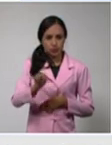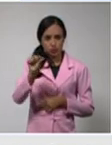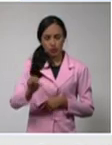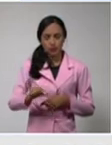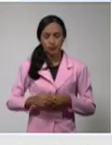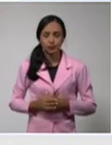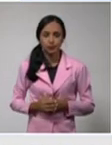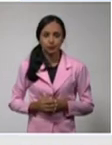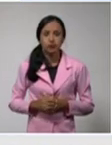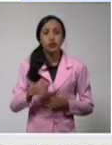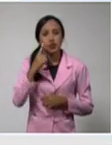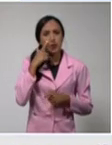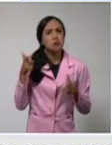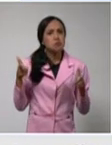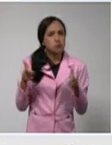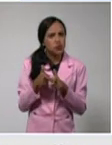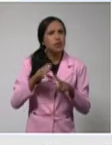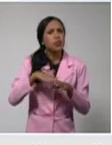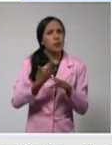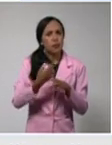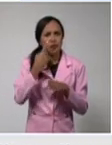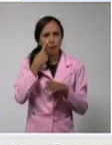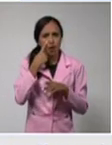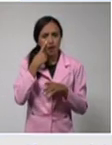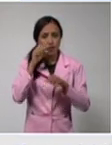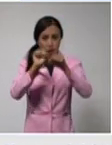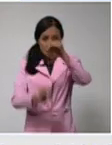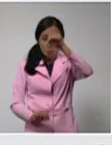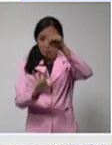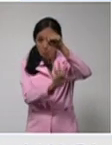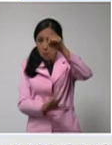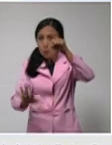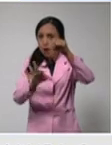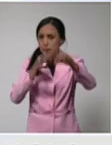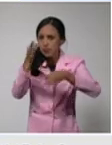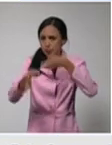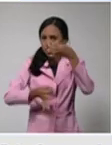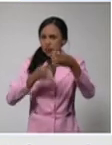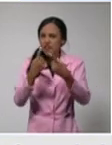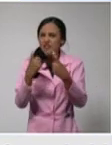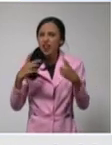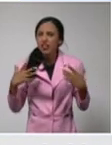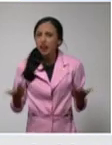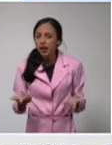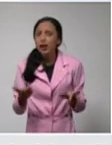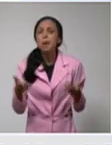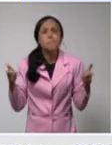una reducción, después lo vamos a ver en el mapa. Y lo que falta es que se consolide esta reducción.